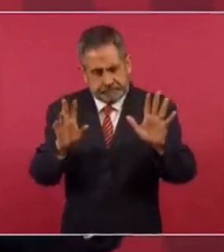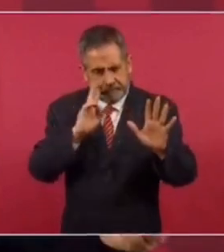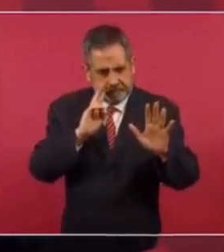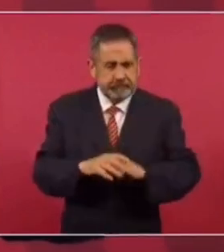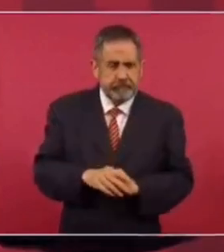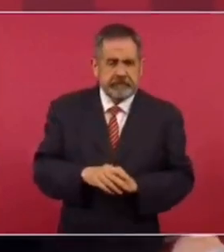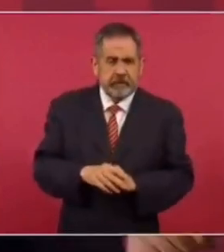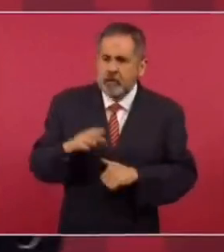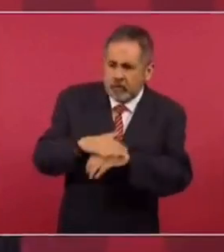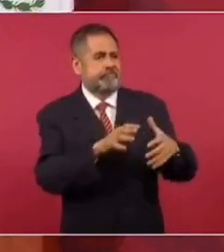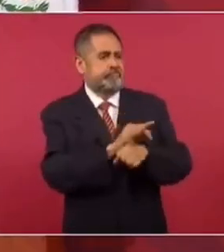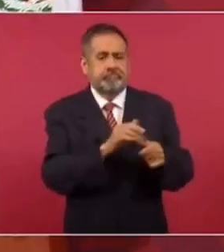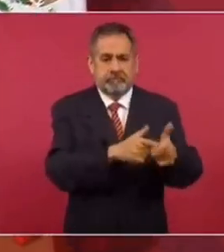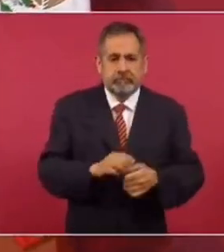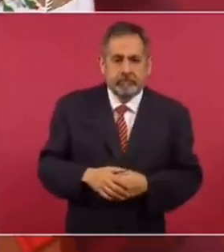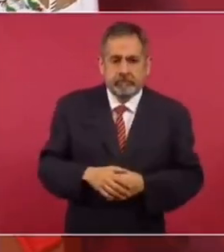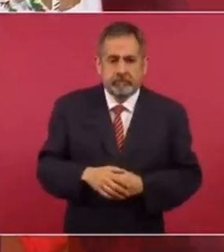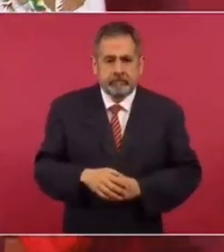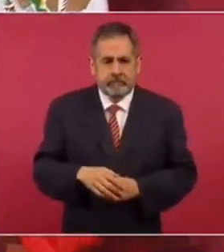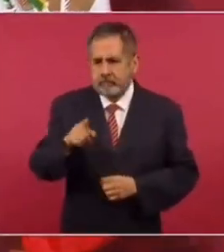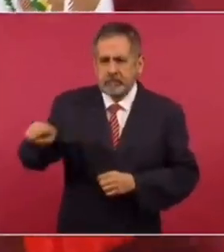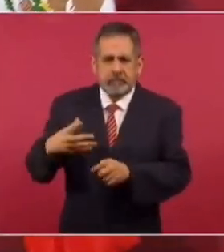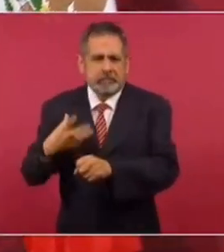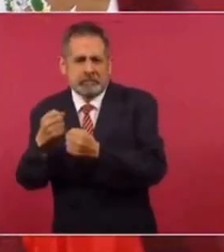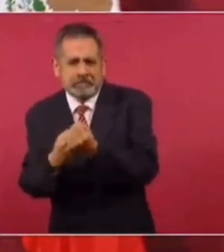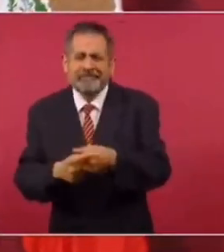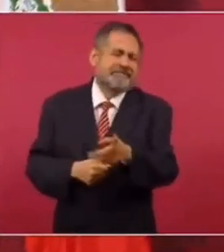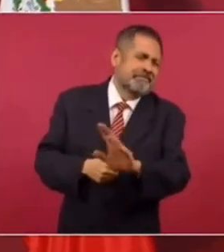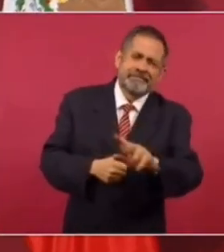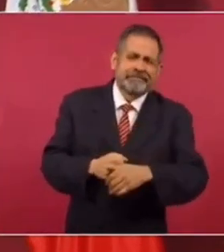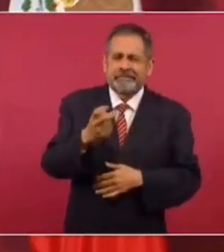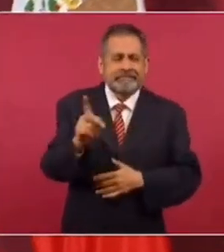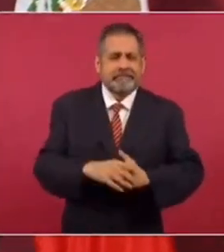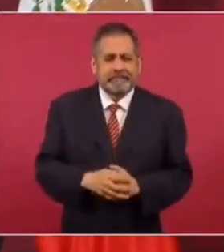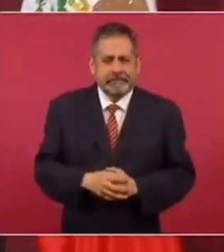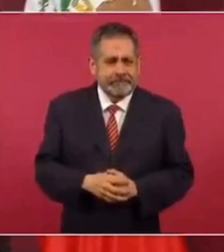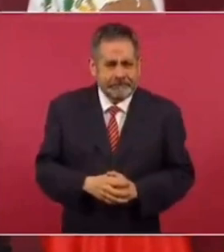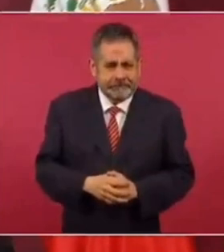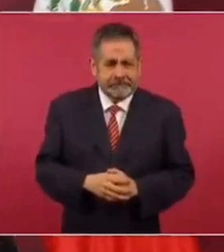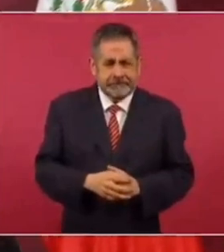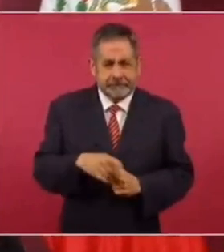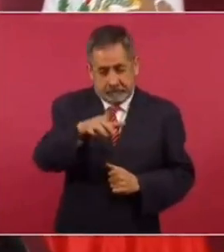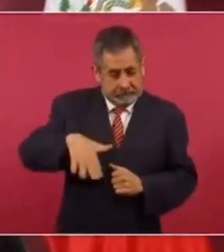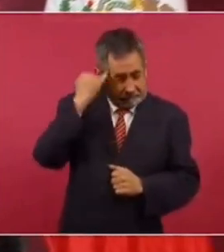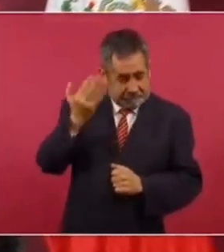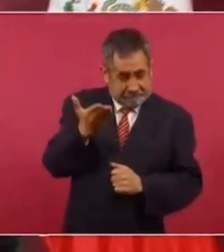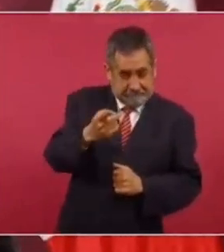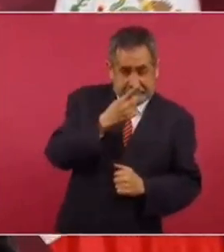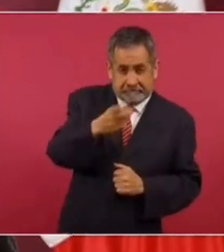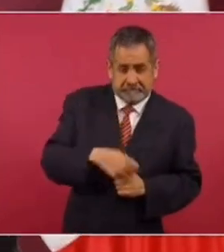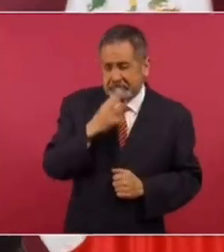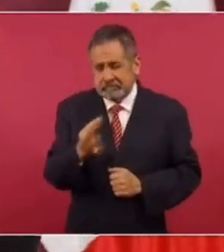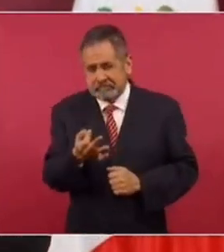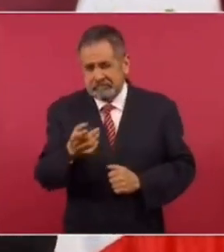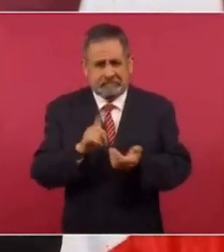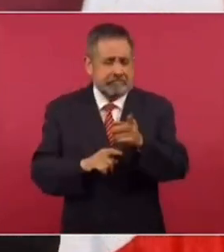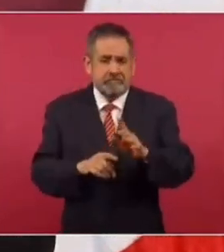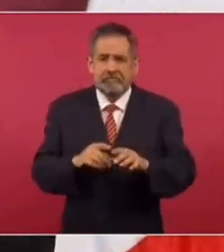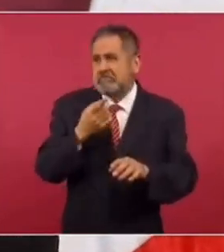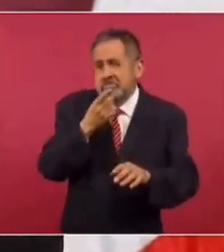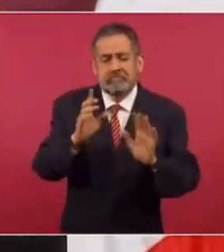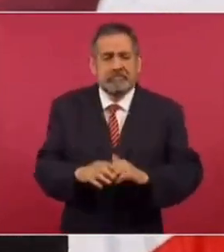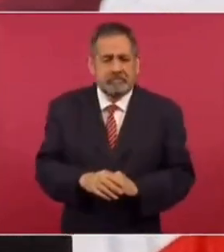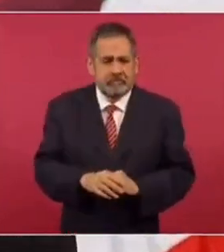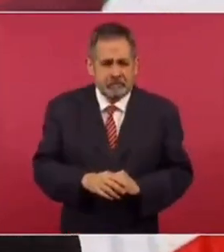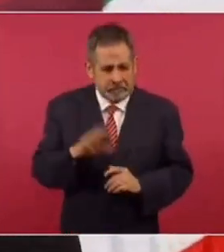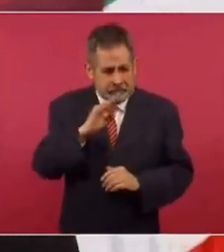Ya se dice por qué actuaron así. Pero hoy lo refuerzan. No, eso no. Eso es una cosa. Si fuese como tú lo planteas, es un asunto mínimo. Incluso, te diría,